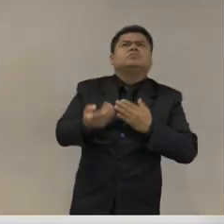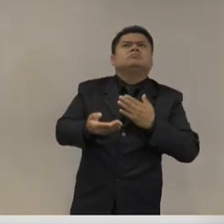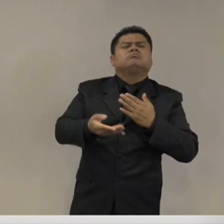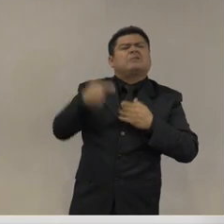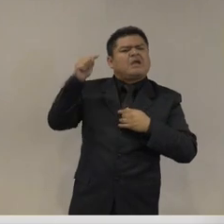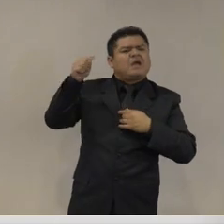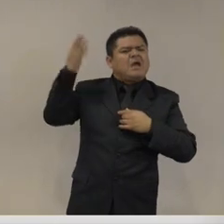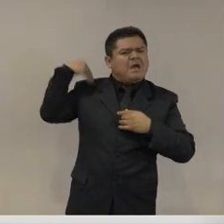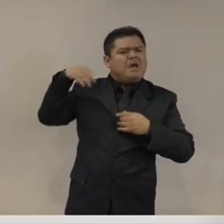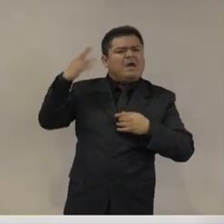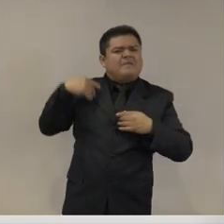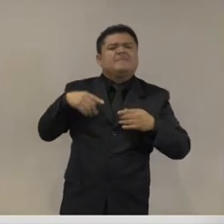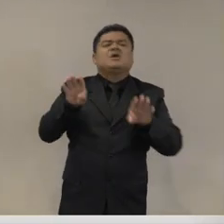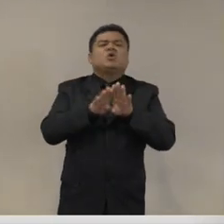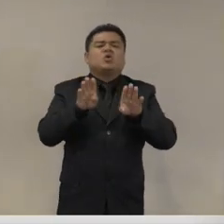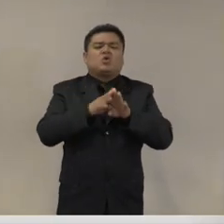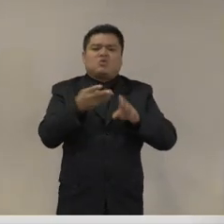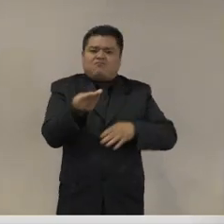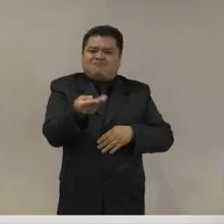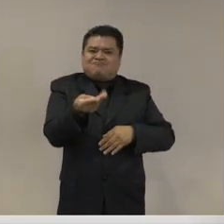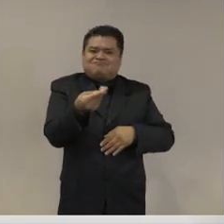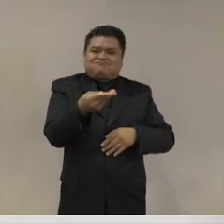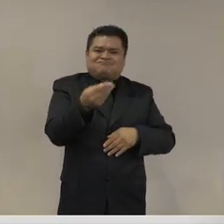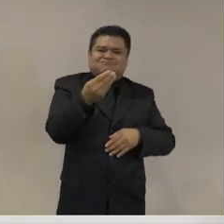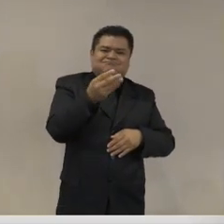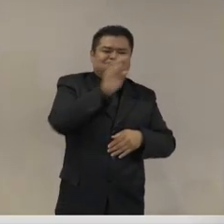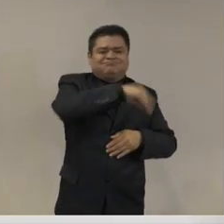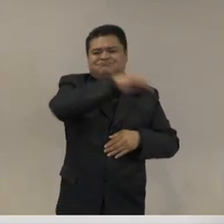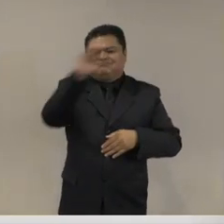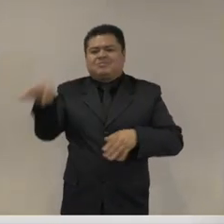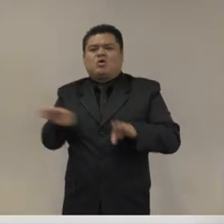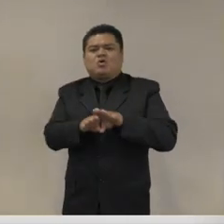de vuelos que aterrizaban en el norte del país